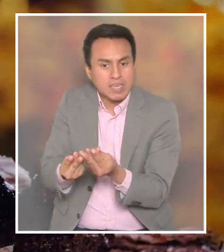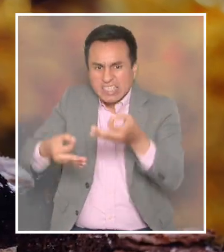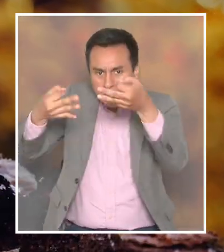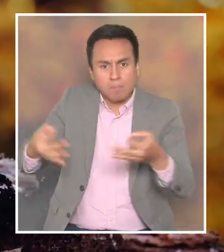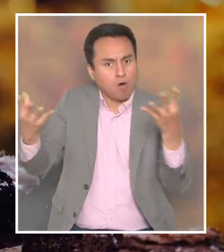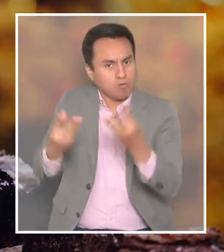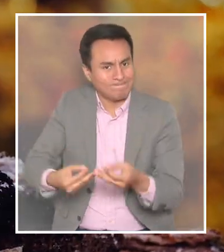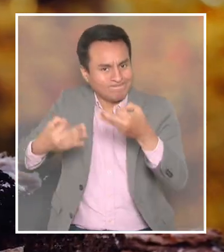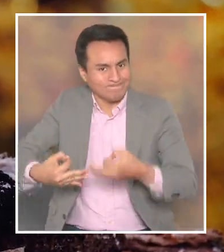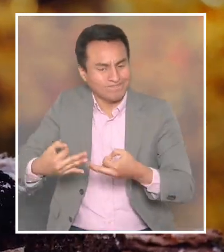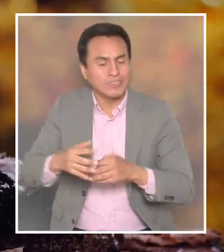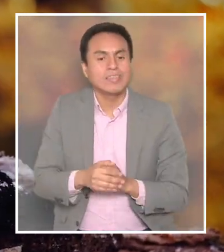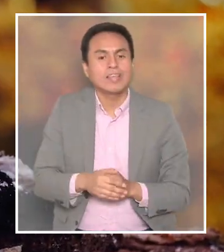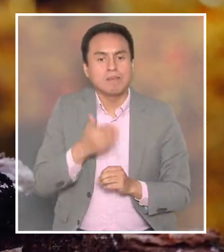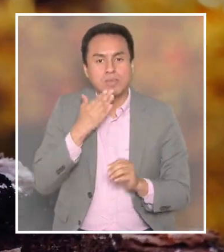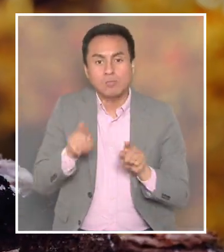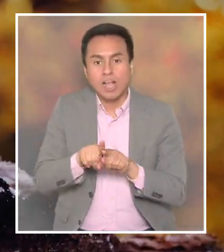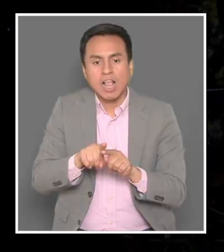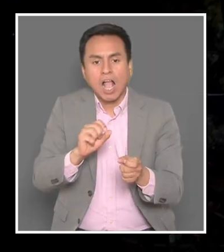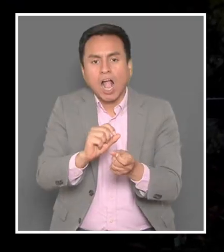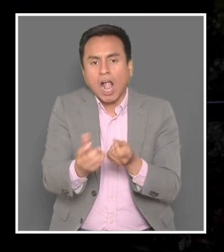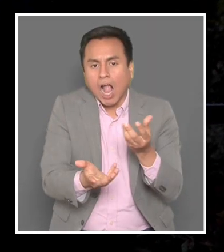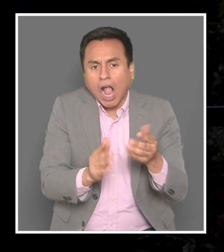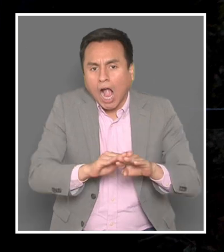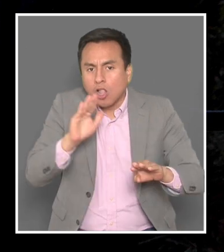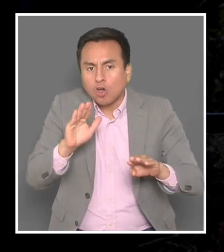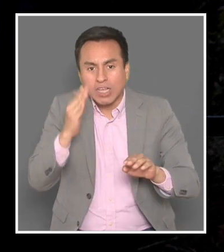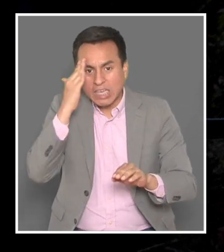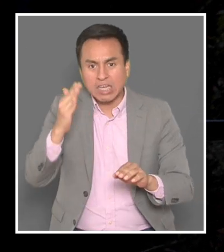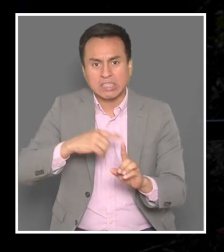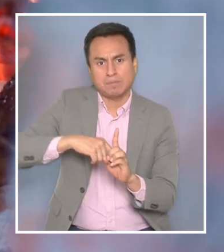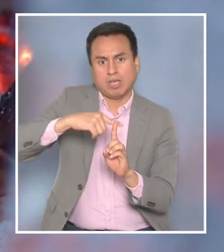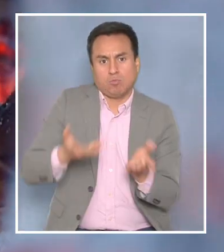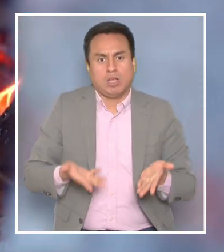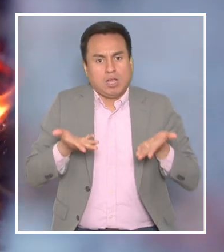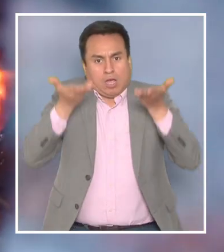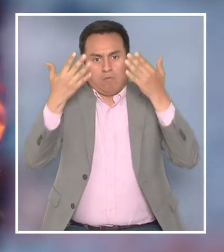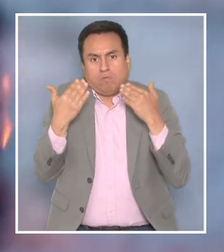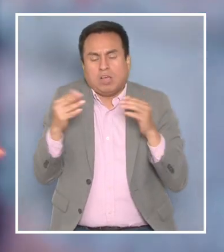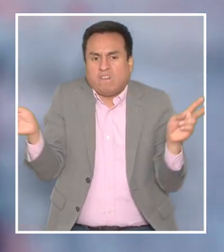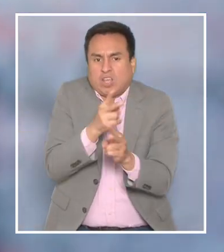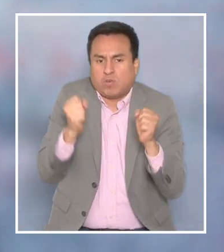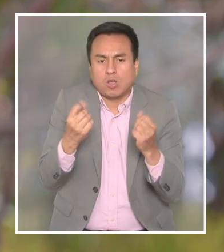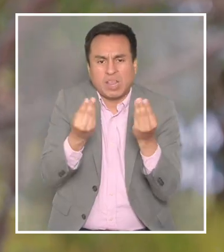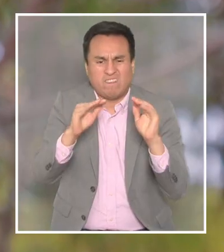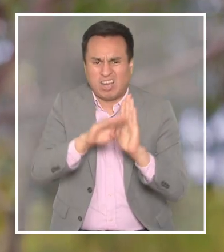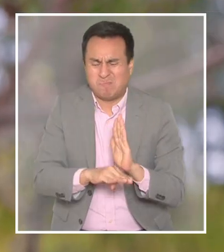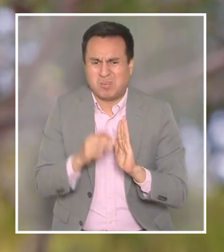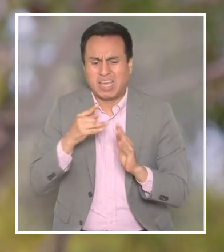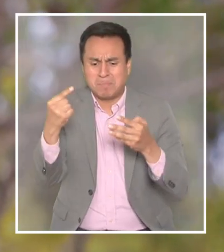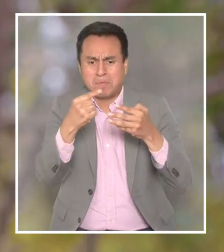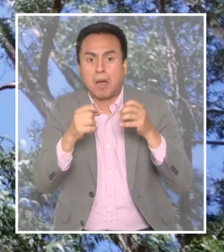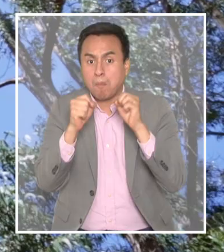utilizar la fogata, debo censurarme que esté bien apagada. Se recomienda evitar fuentes de calor en días que podamos tener altas temperaturas, fuertes